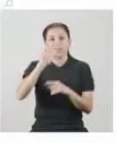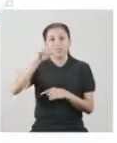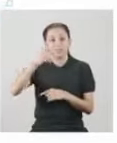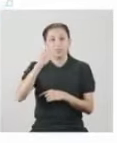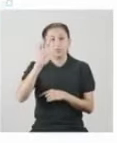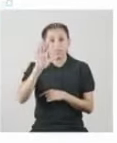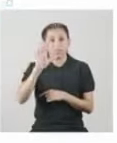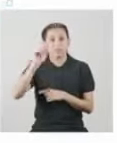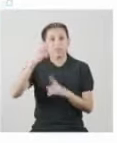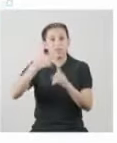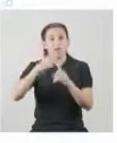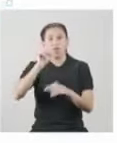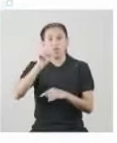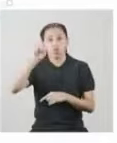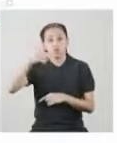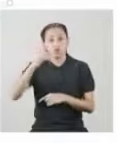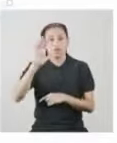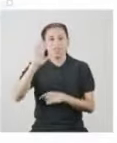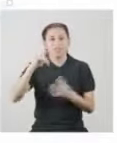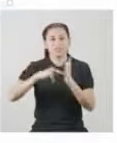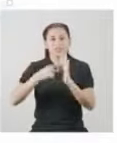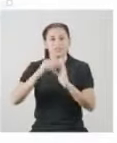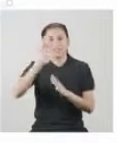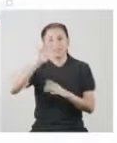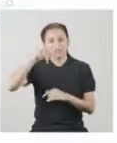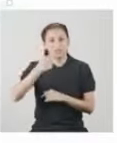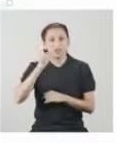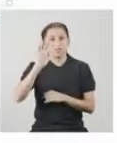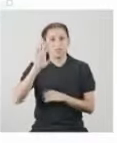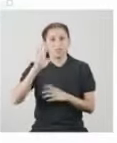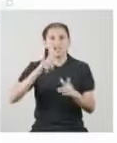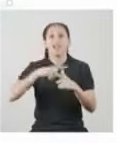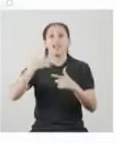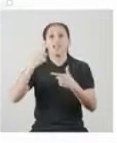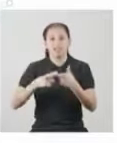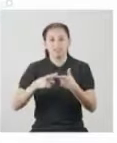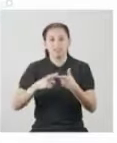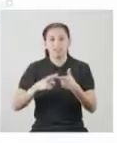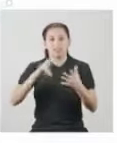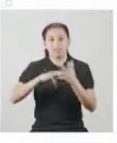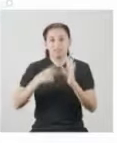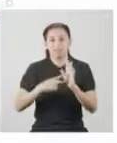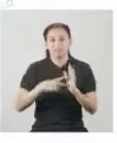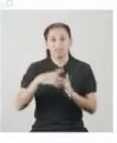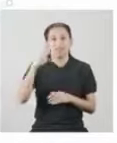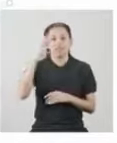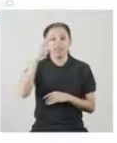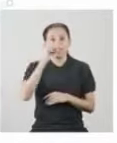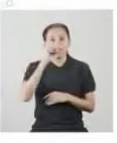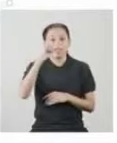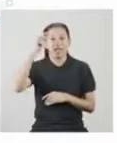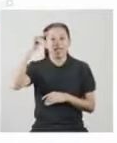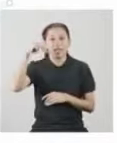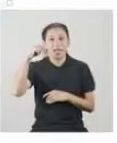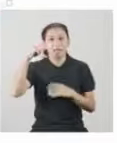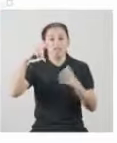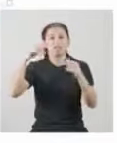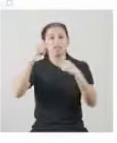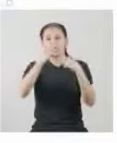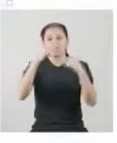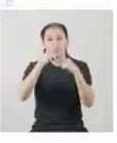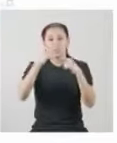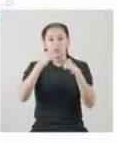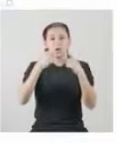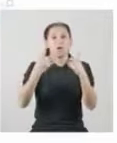3,5 más 1,5, que es igual a 5,5. Entonces, la desviación por encima de la media